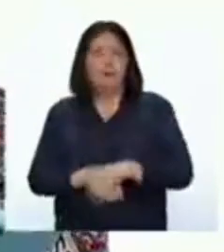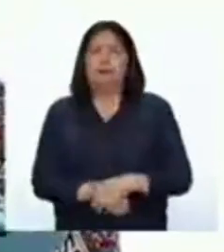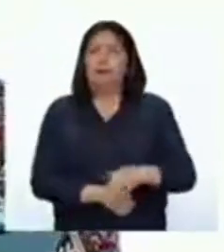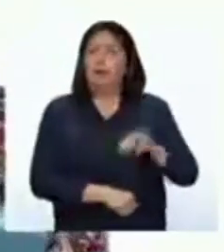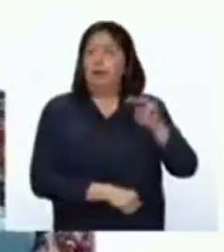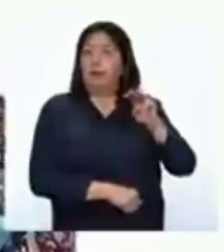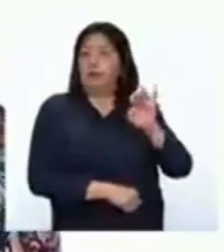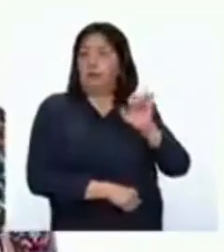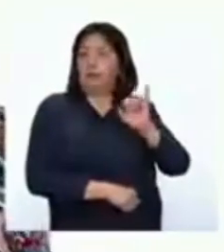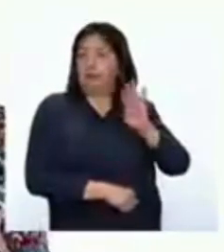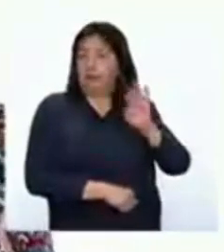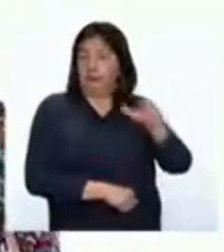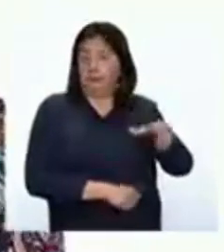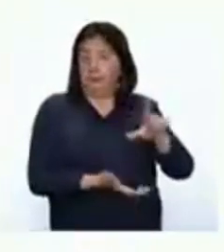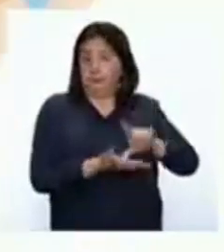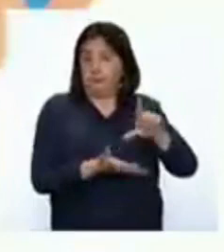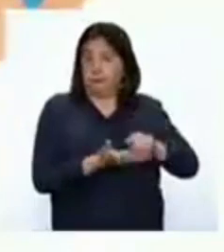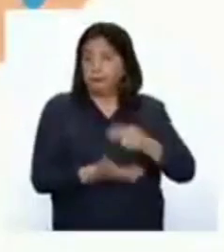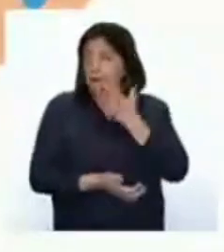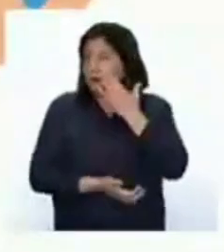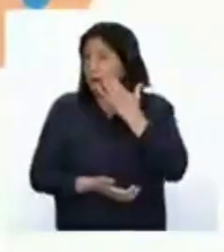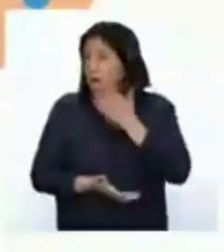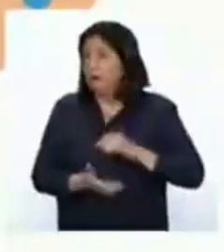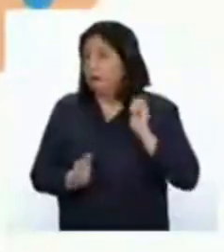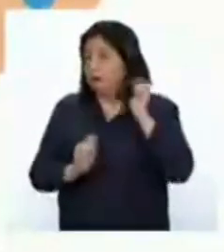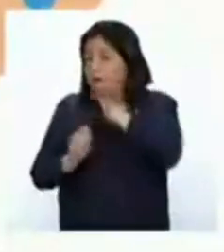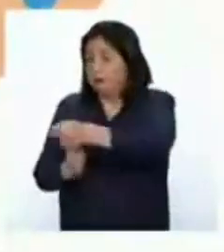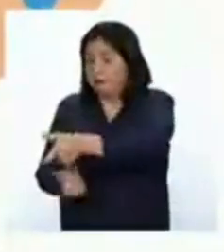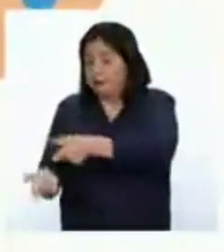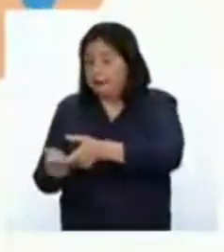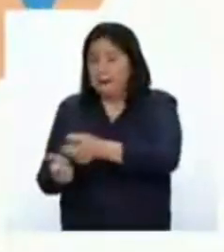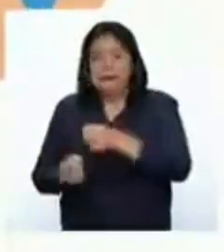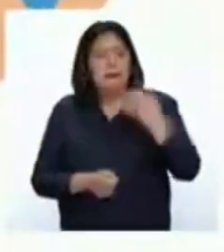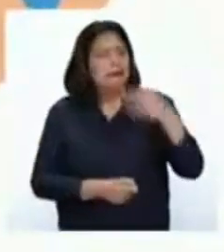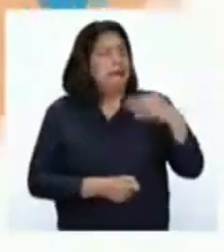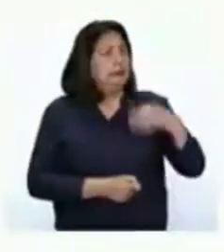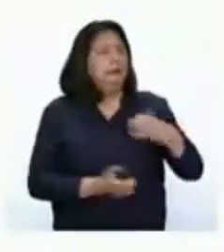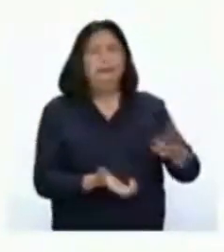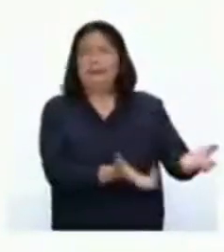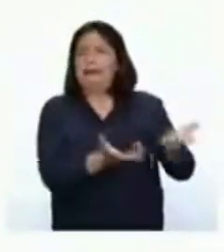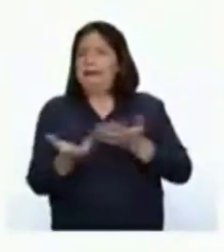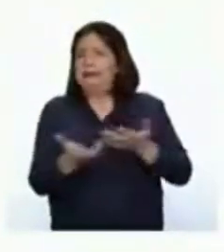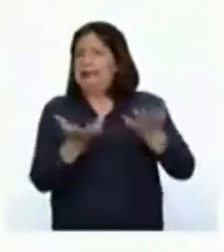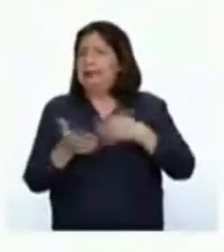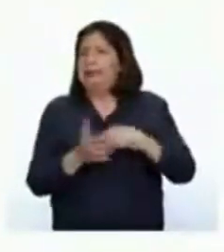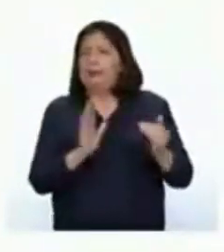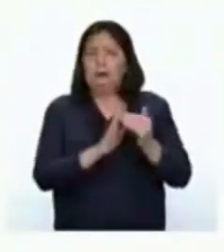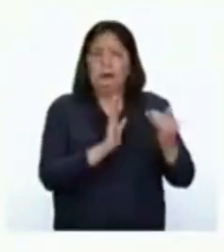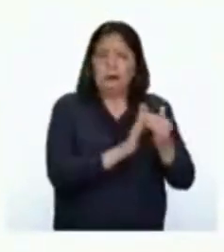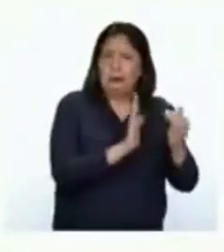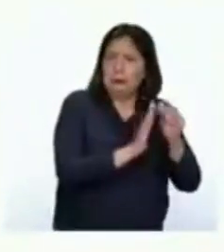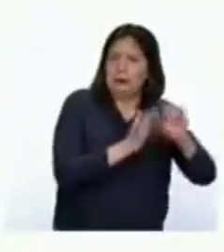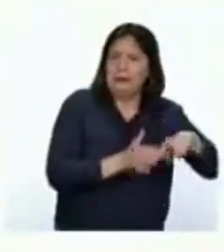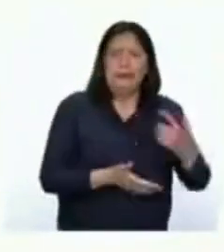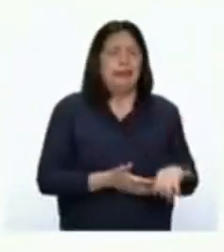Maribel de Lima nos cuenta que su madre es pescadora y siempre trae mariscos a la casa. Ella dice que los mariscos tienen mucho